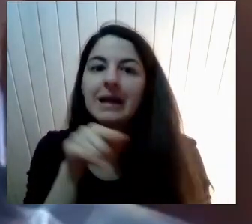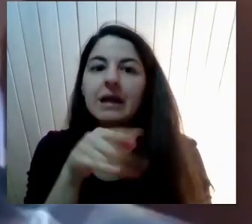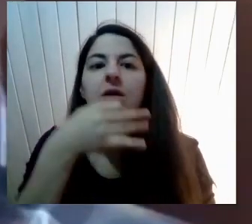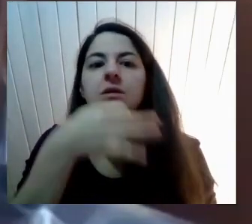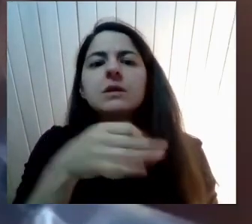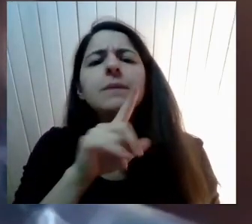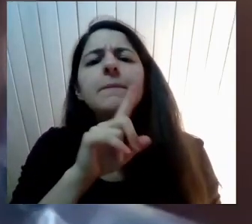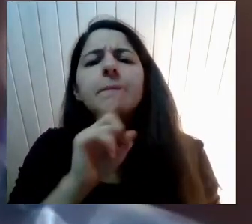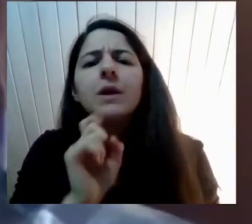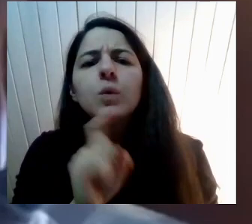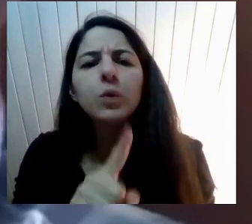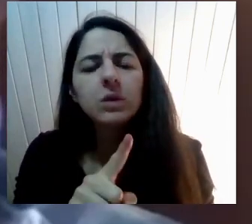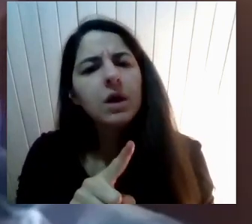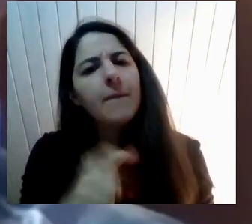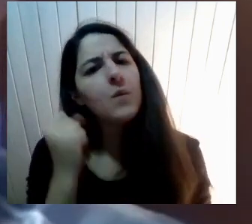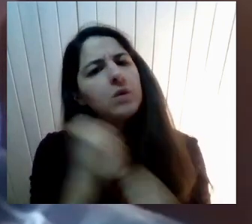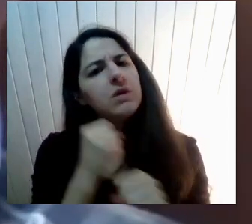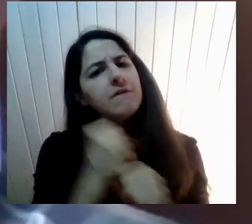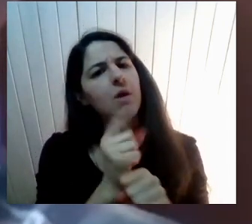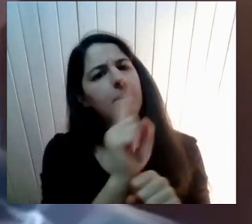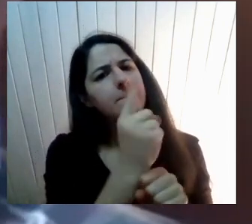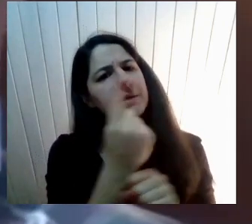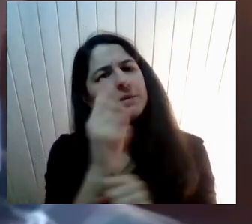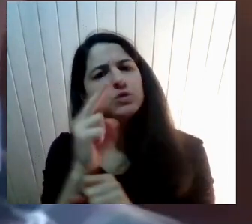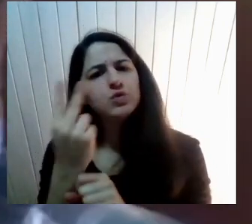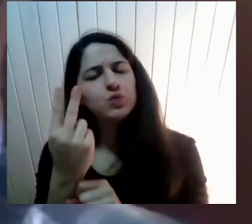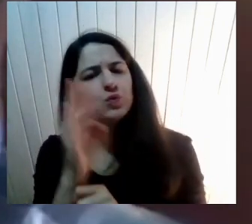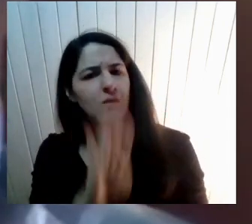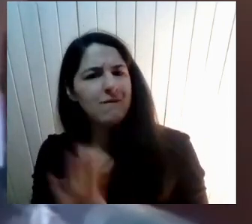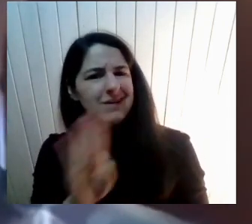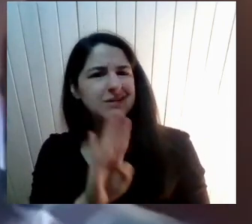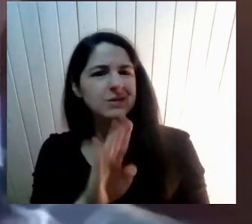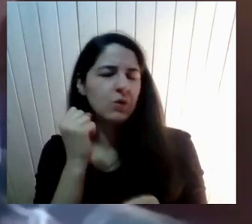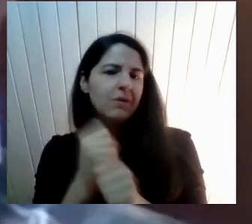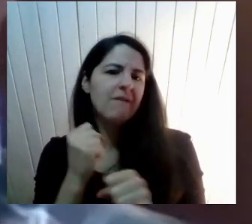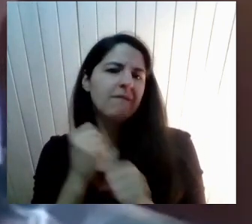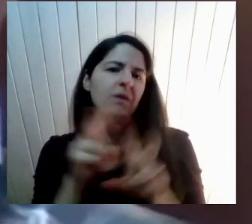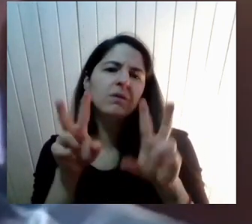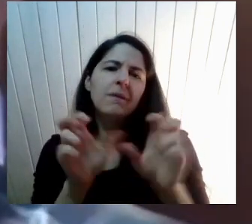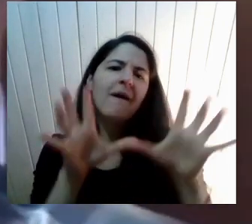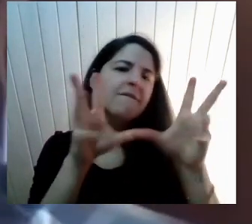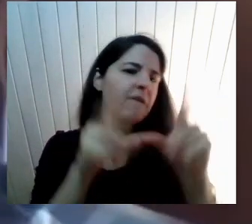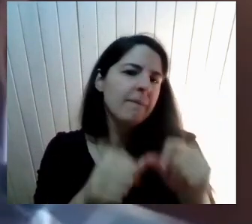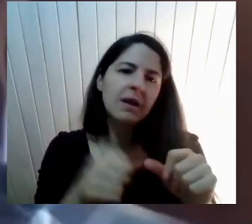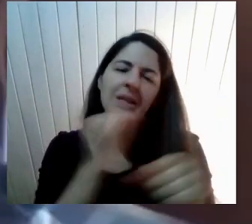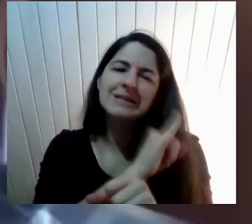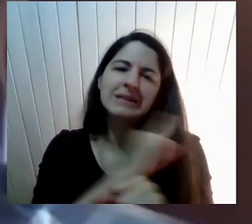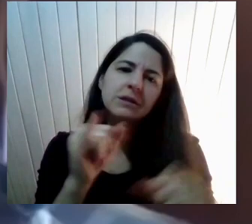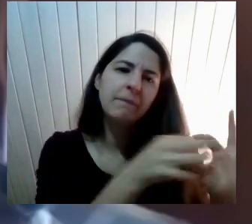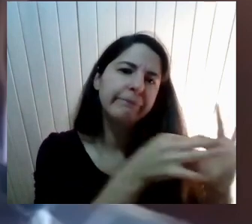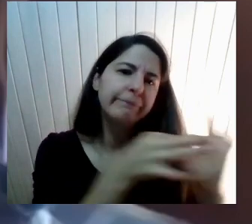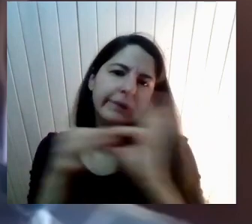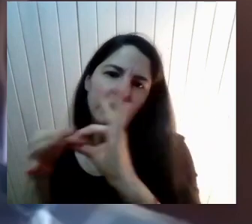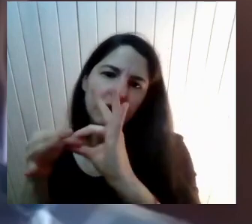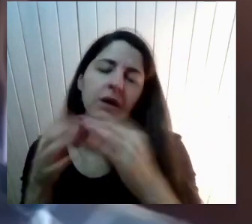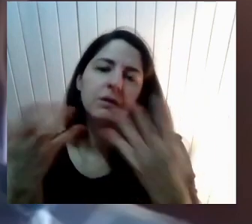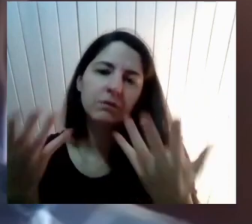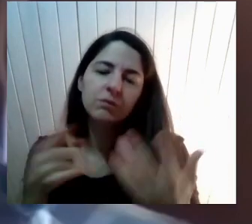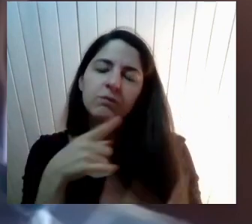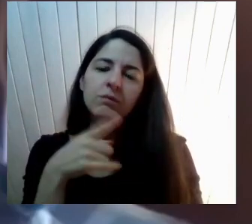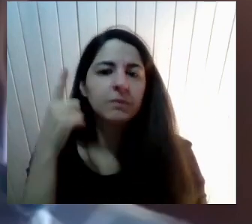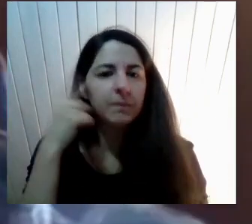cursos El trabajo Va muy ligado Con la familia También Y pensando En lo que dijiste Rosario Que es un tema Que debe ser Transmissal Y no solo A